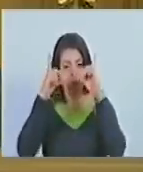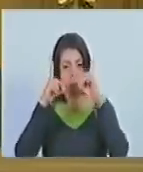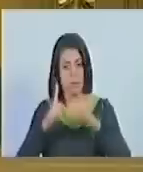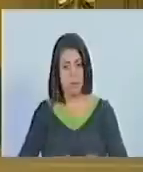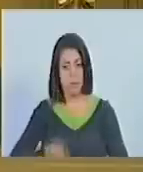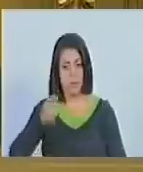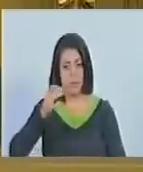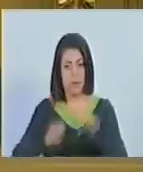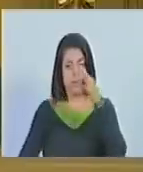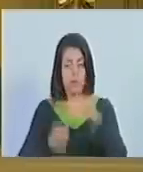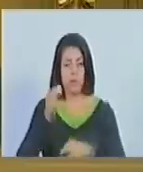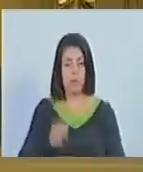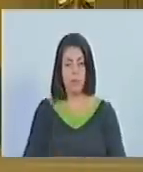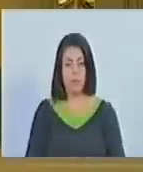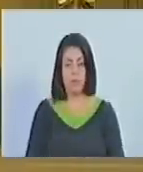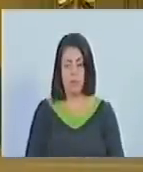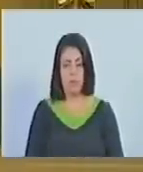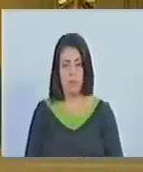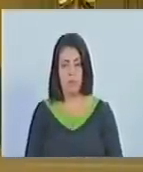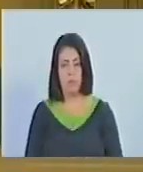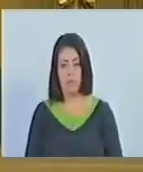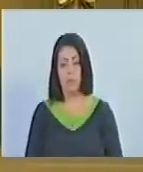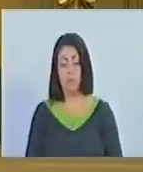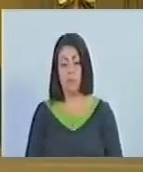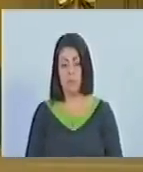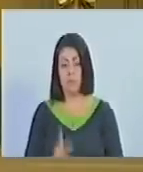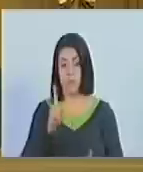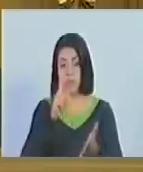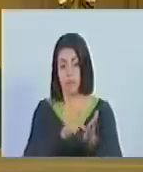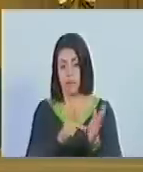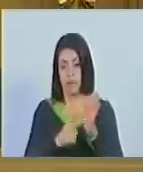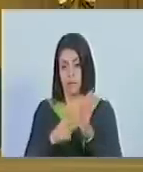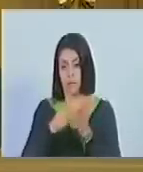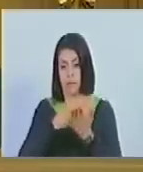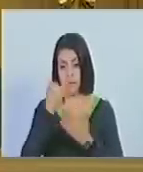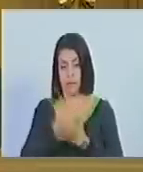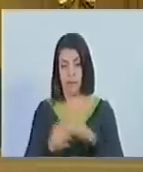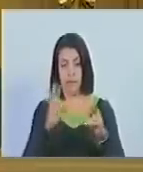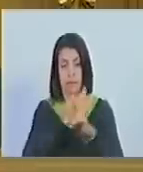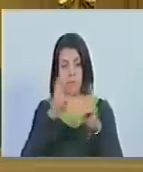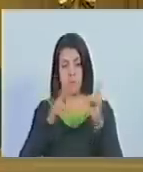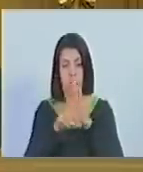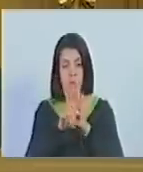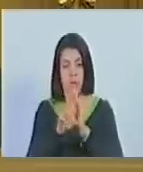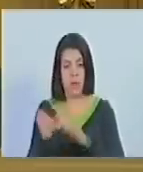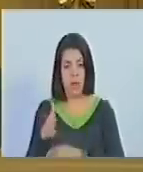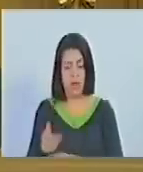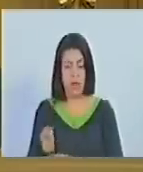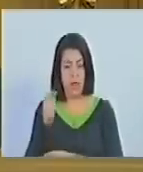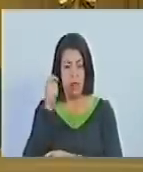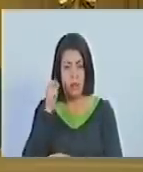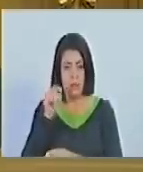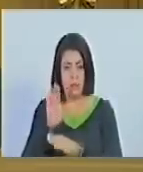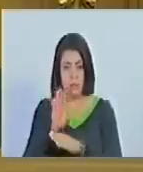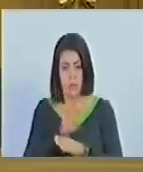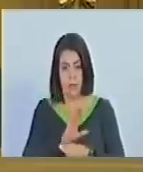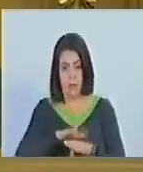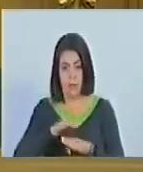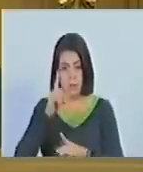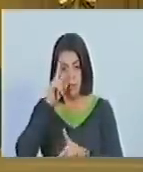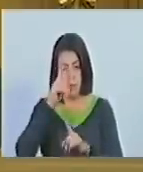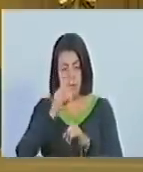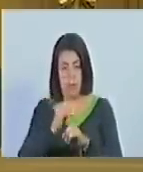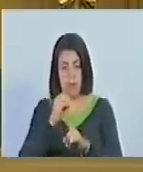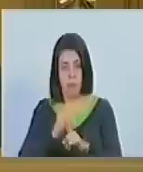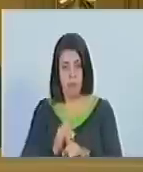tribunal supremo de justicia la presentación de este proyecto de reforma de ley de pesca y agricultura tiene como